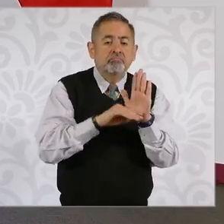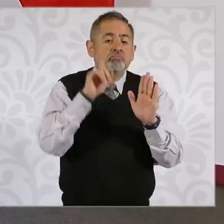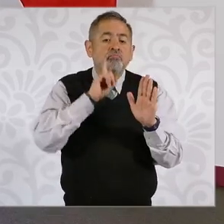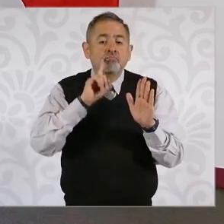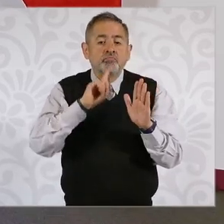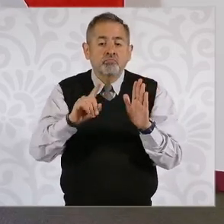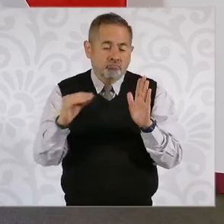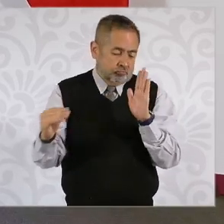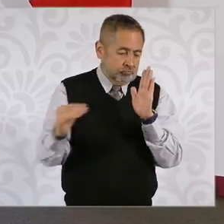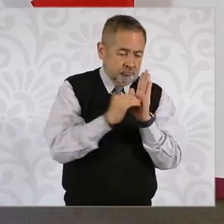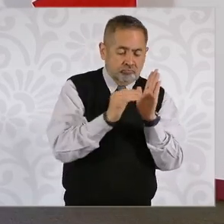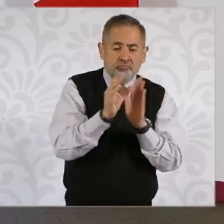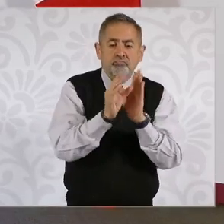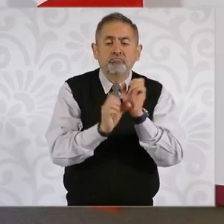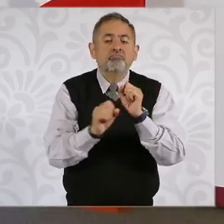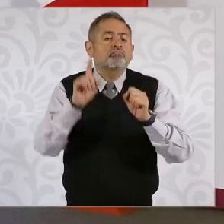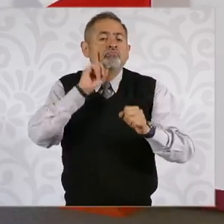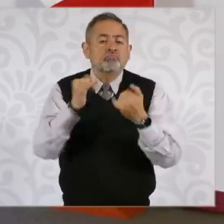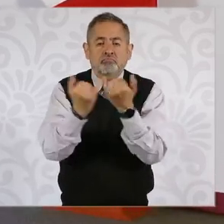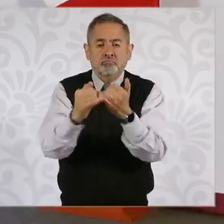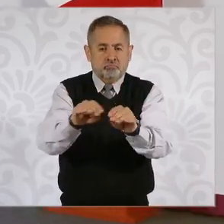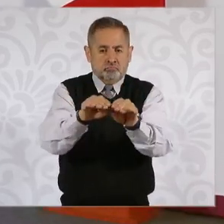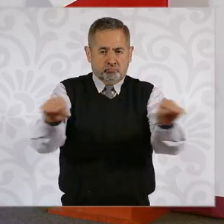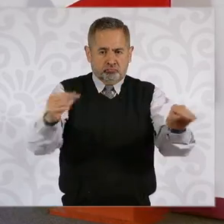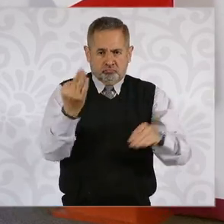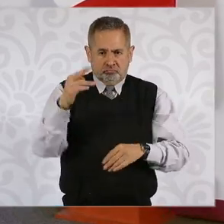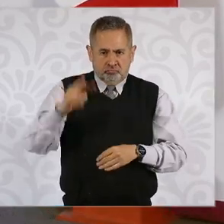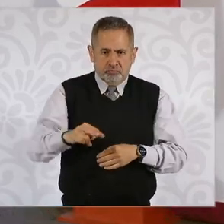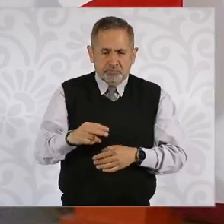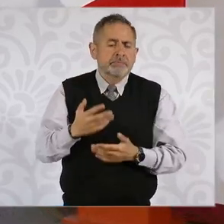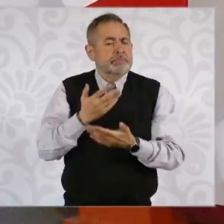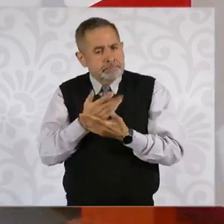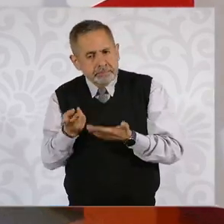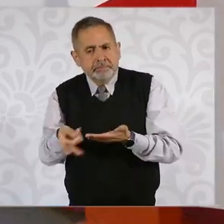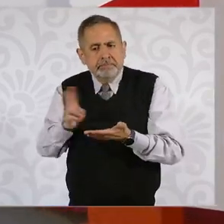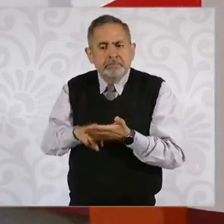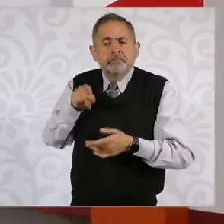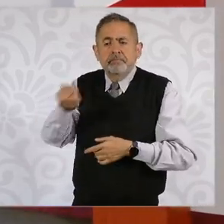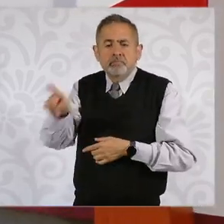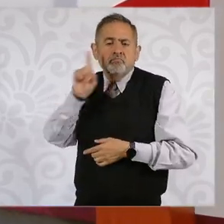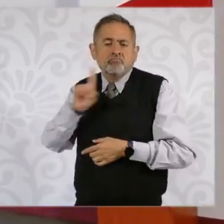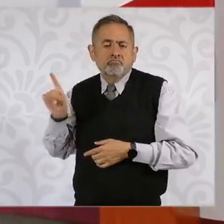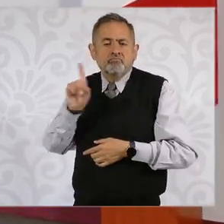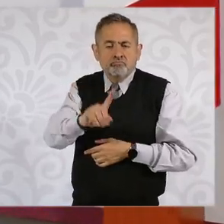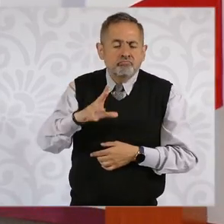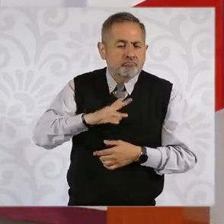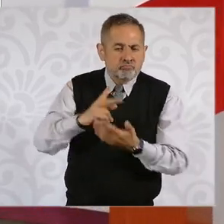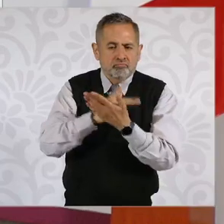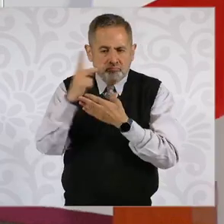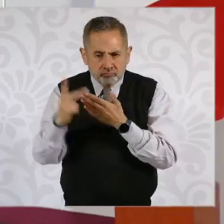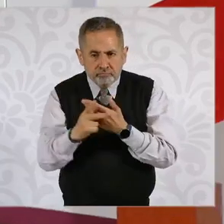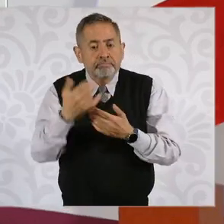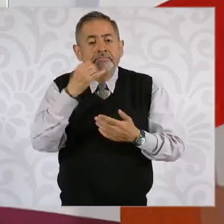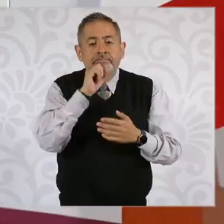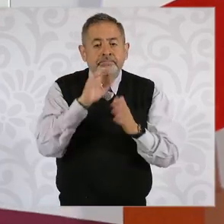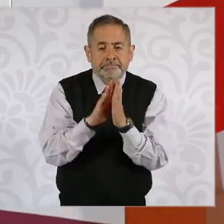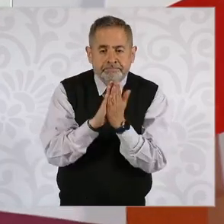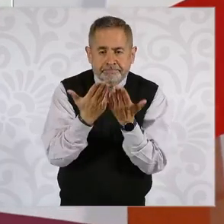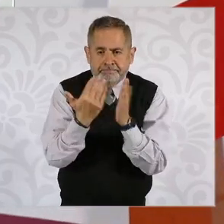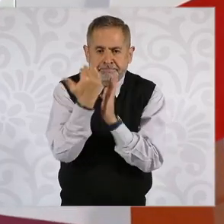igualdad sustantiva. Y además ella tiene un programa. Además se presentó la cartilla de derechos de las mujeres.